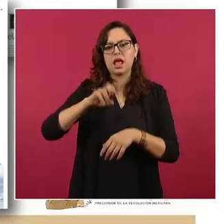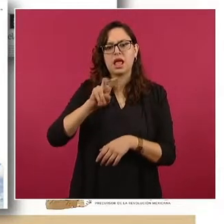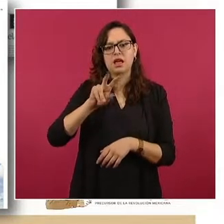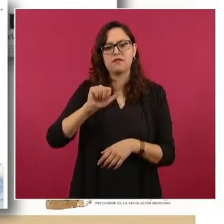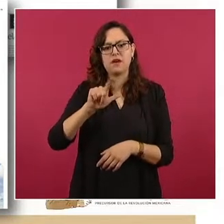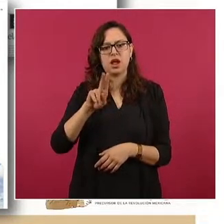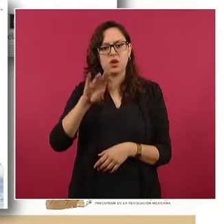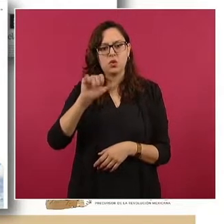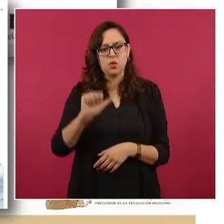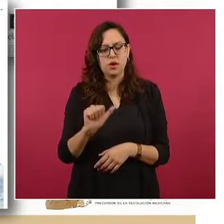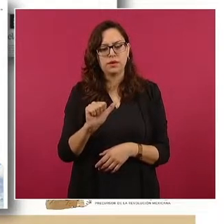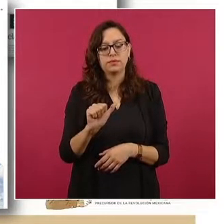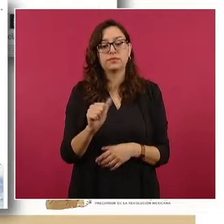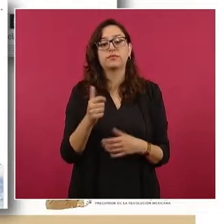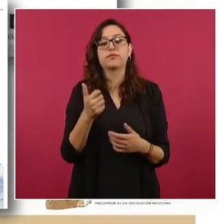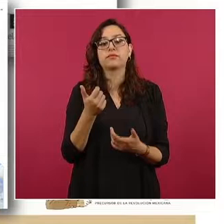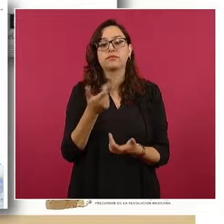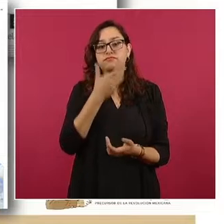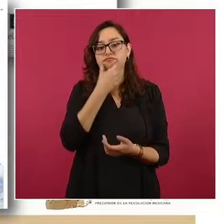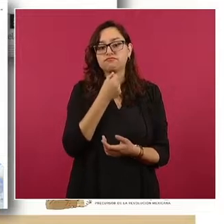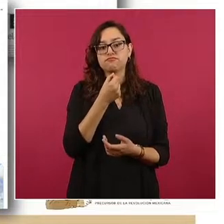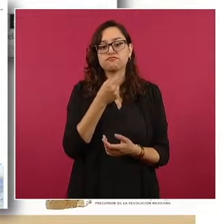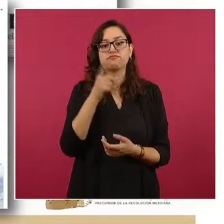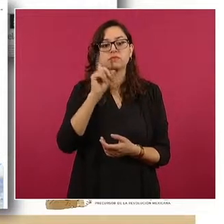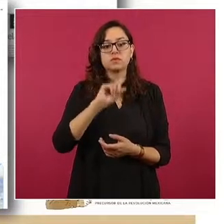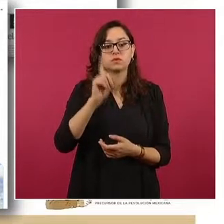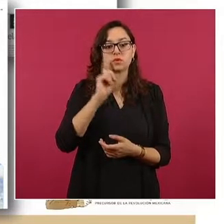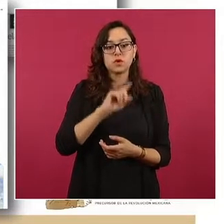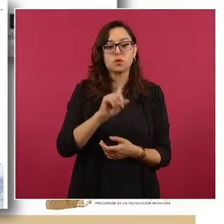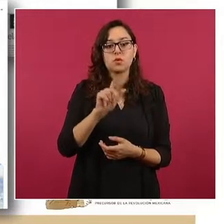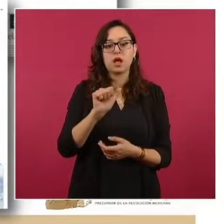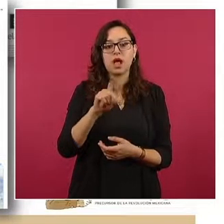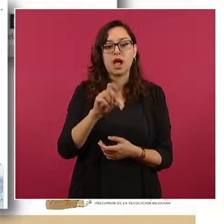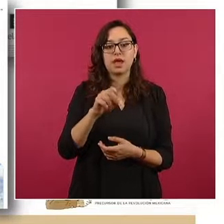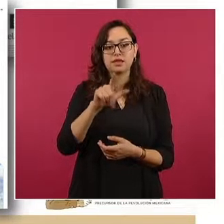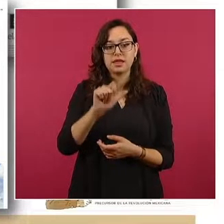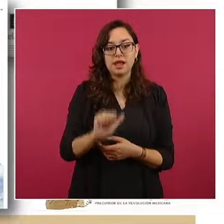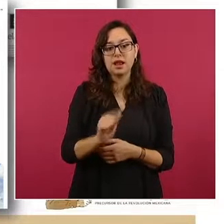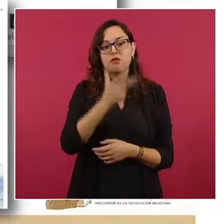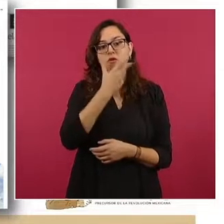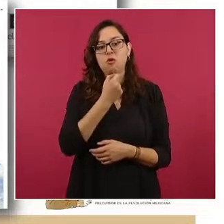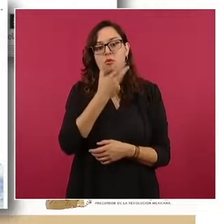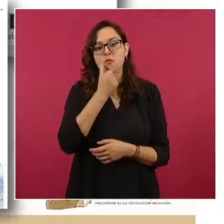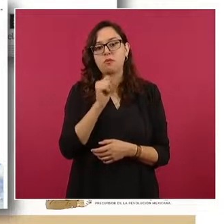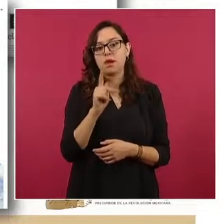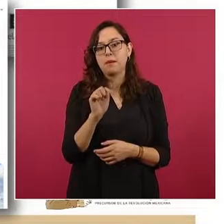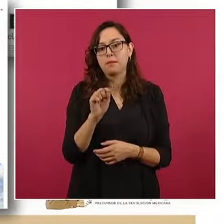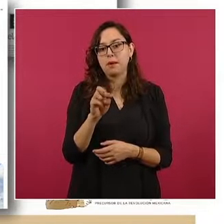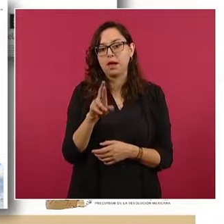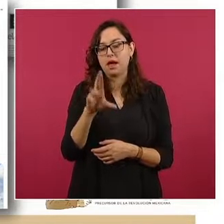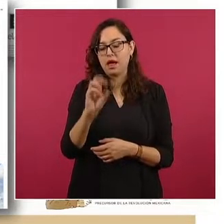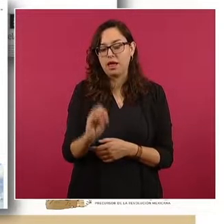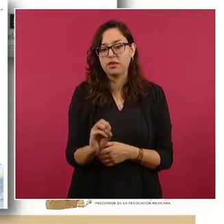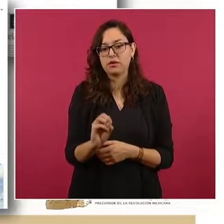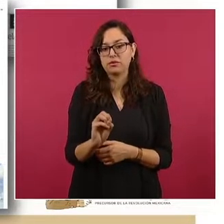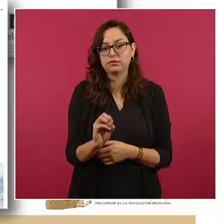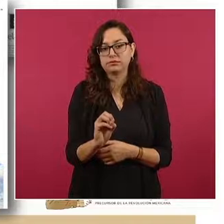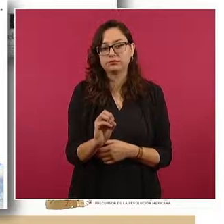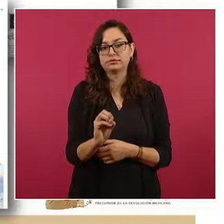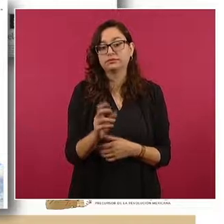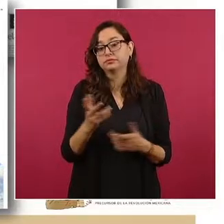Edna Jaime, Adela Micha, Pedro Ferriz de Cohn, Marco Cortés y Acción Nacional.